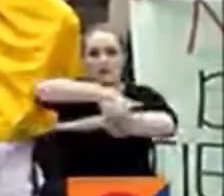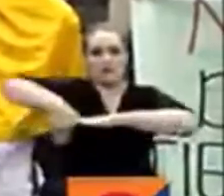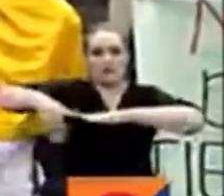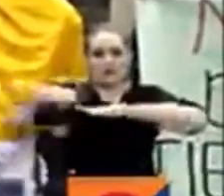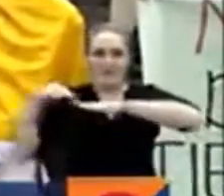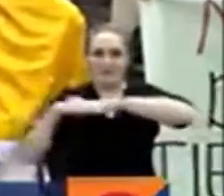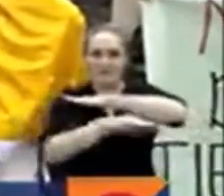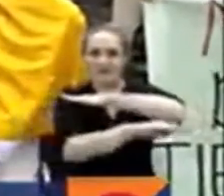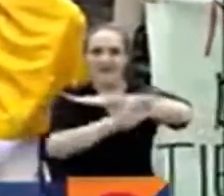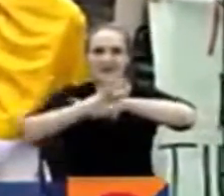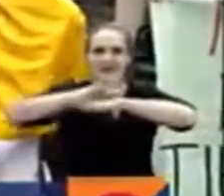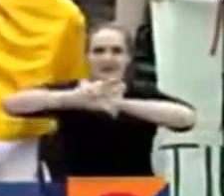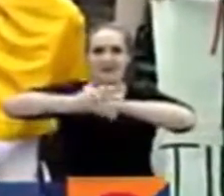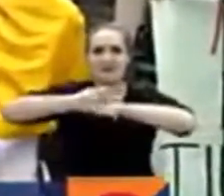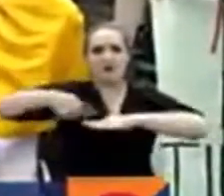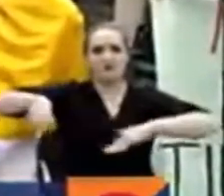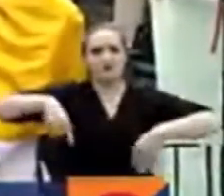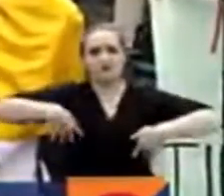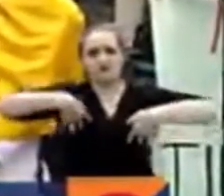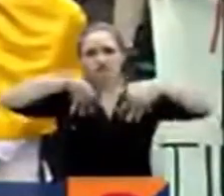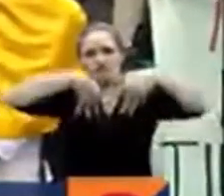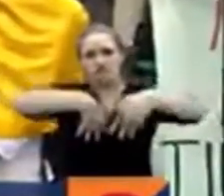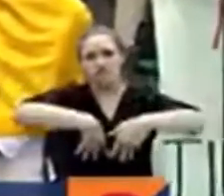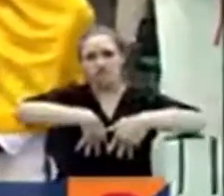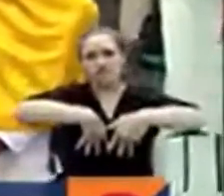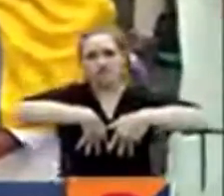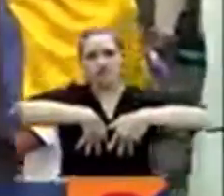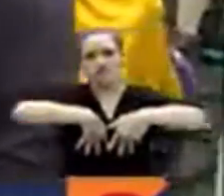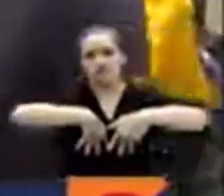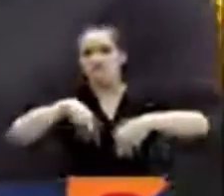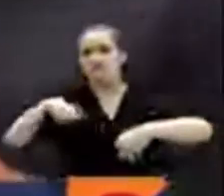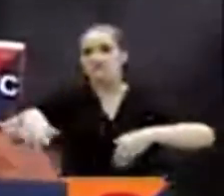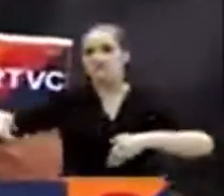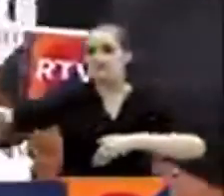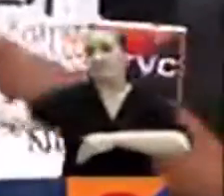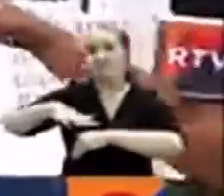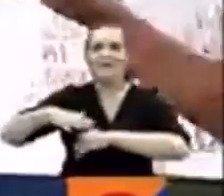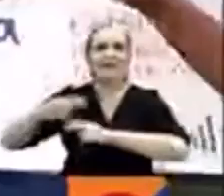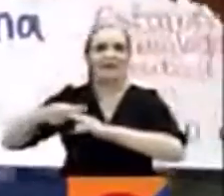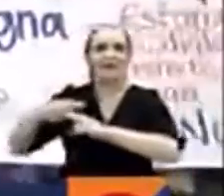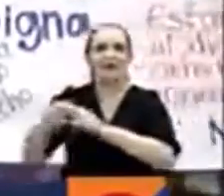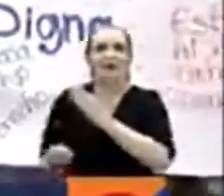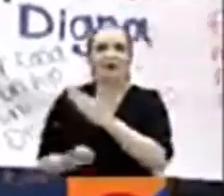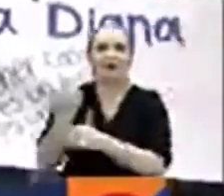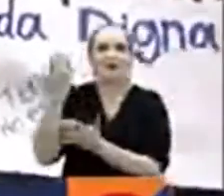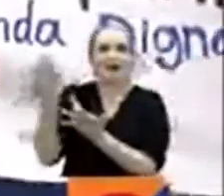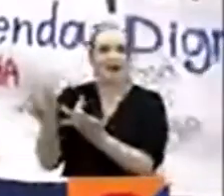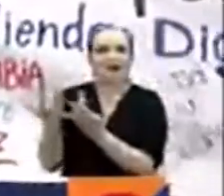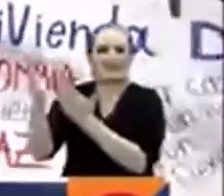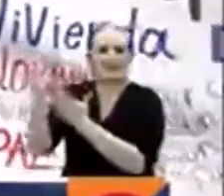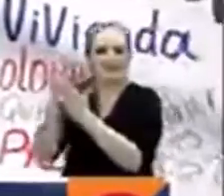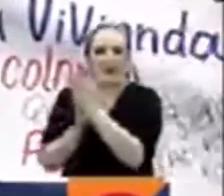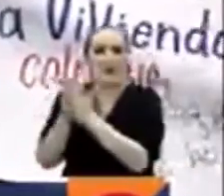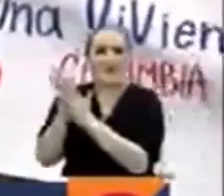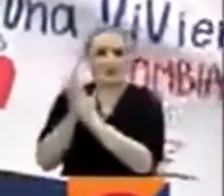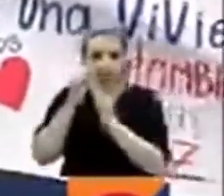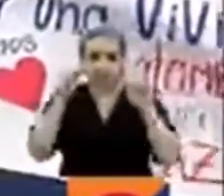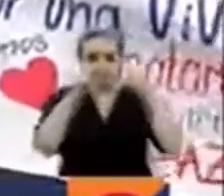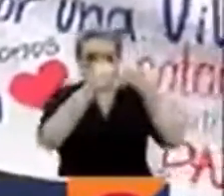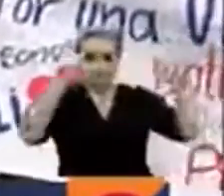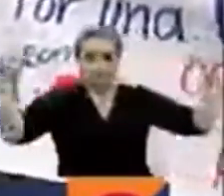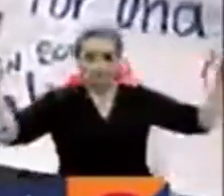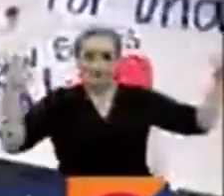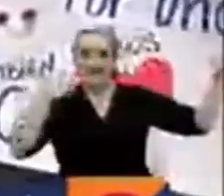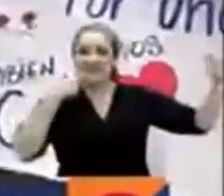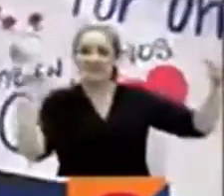plantón pacífico. Ellos son del asentamiento Nueva Esperanza y así con carteleras que las voy a leer. Dicen, por ejemplo, le pedimos al